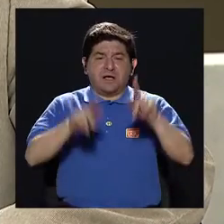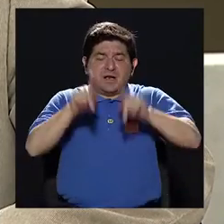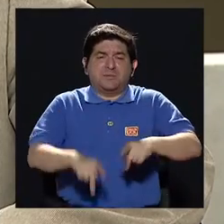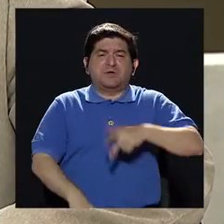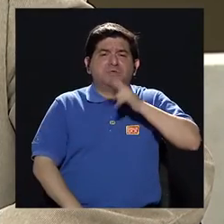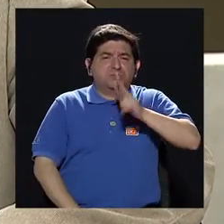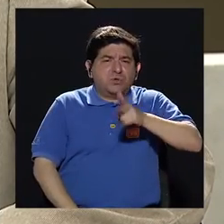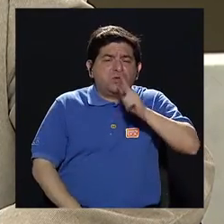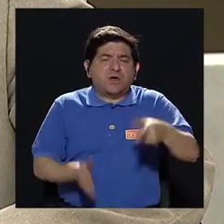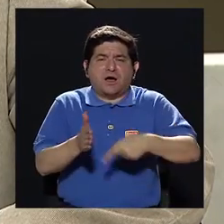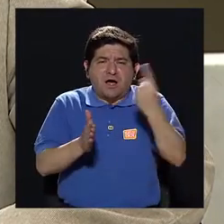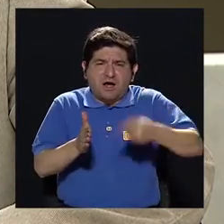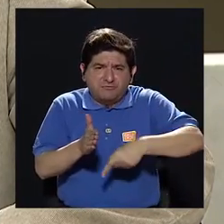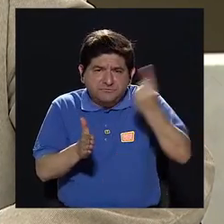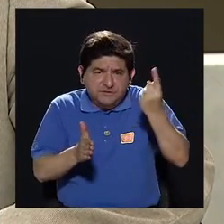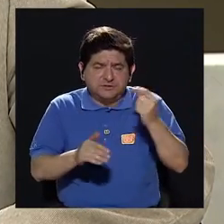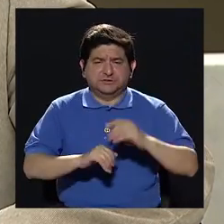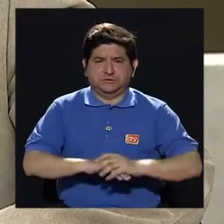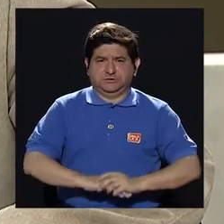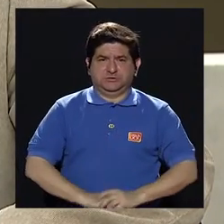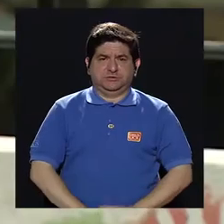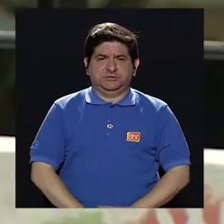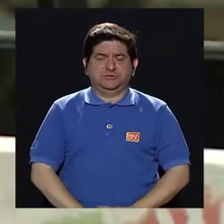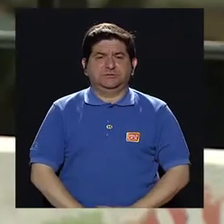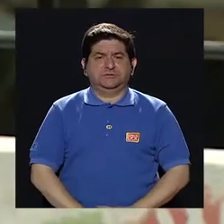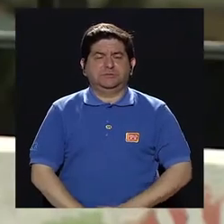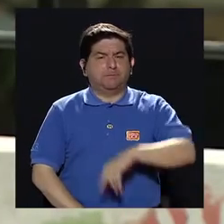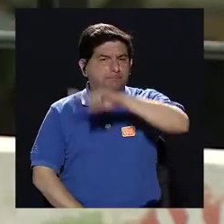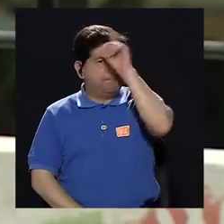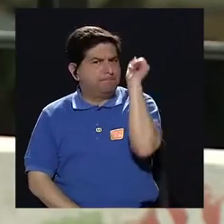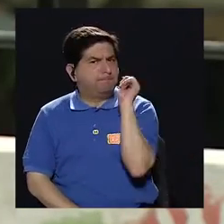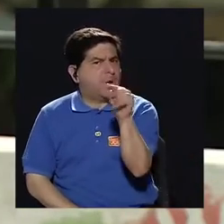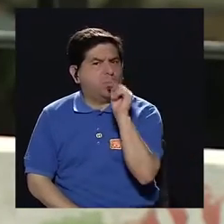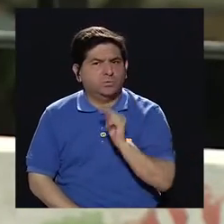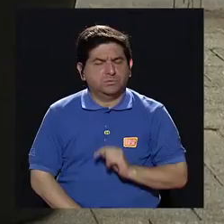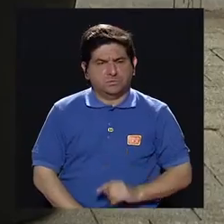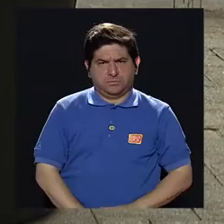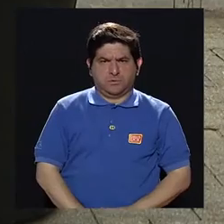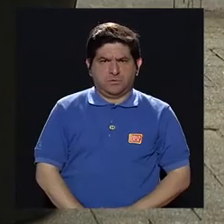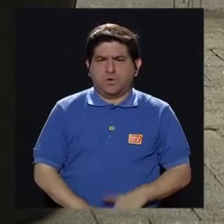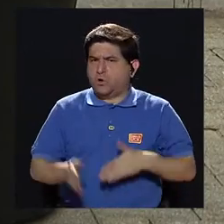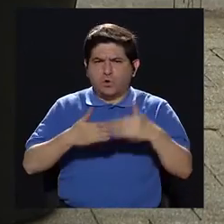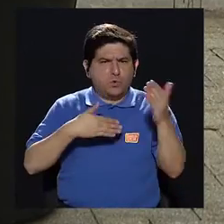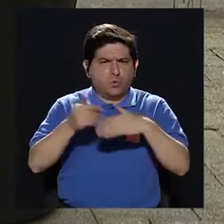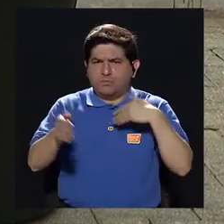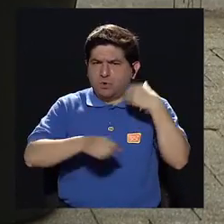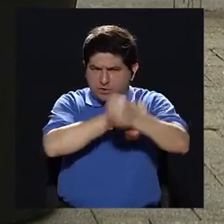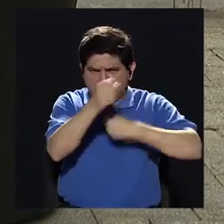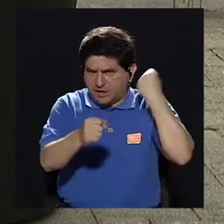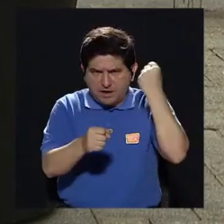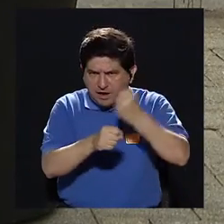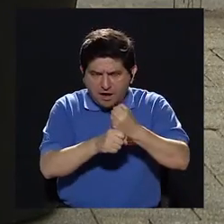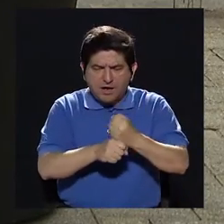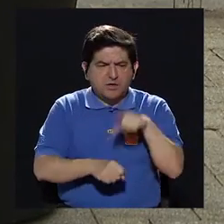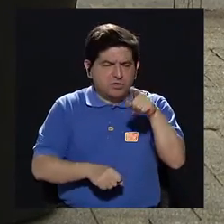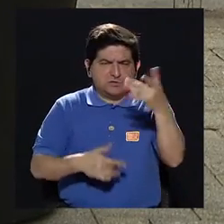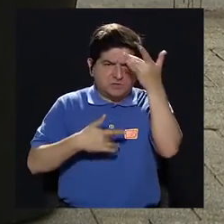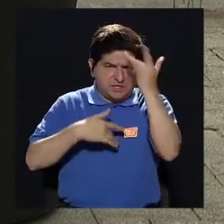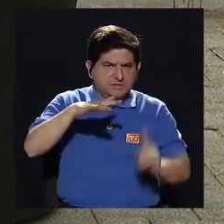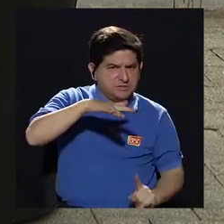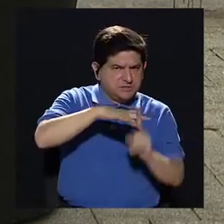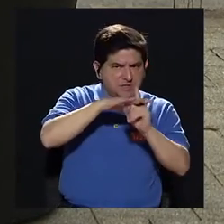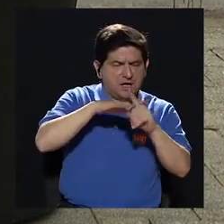presenta vómitos en algunos casos también. Y Ana, una pregunta. ¿A cualquier edad puede aparecer esta